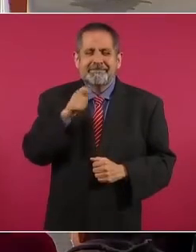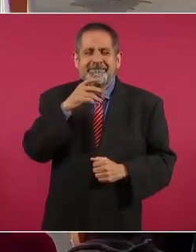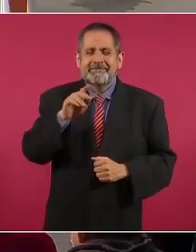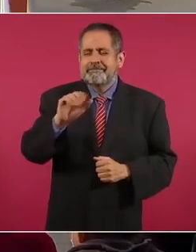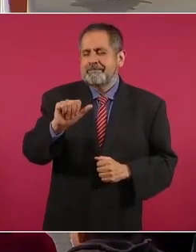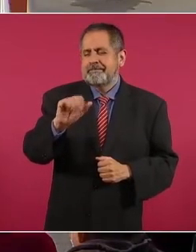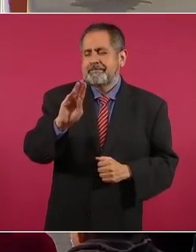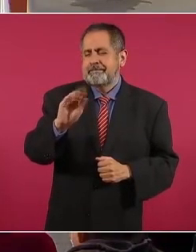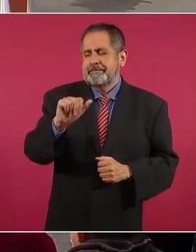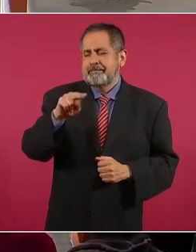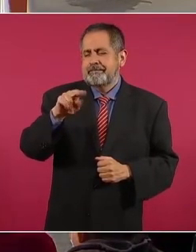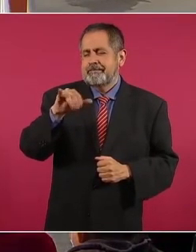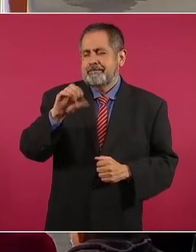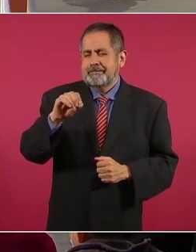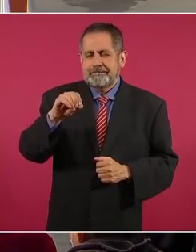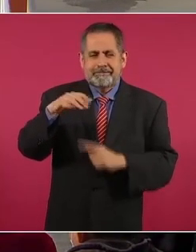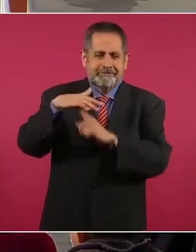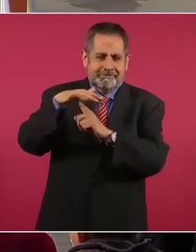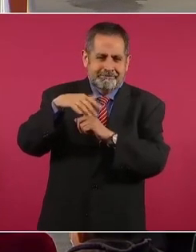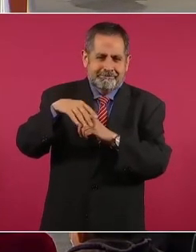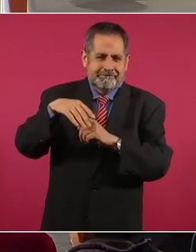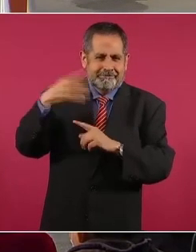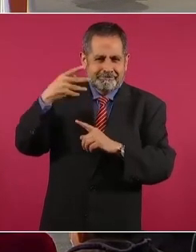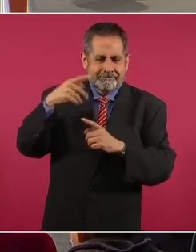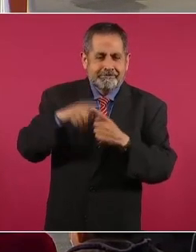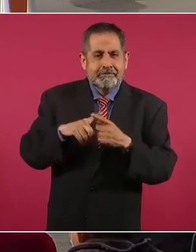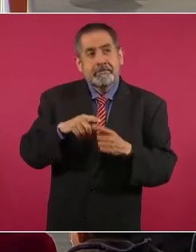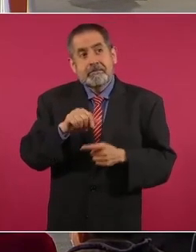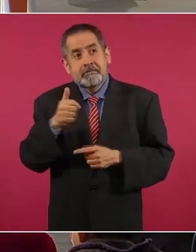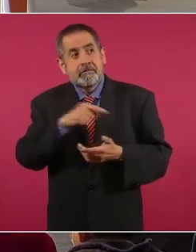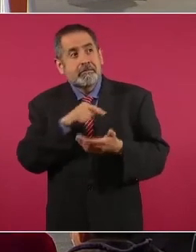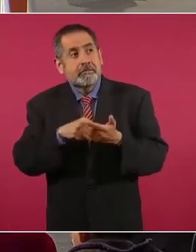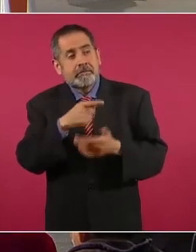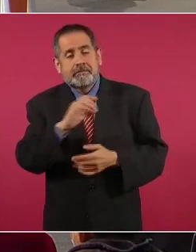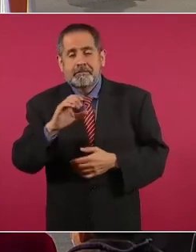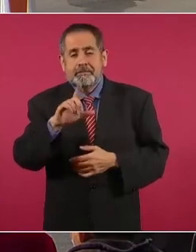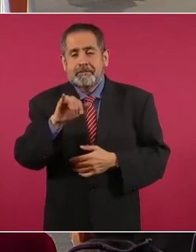y también clima en algunos casos.